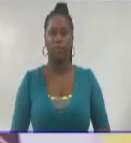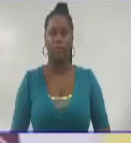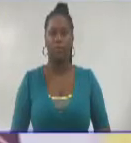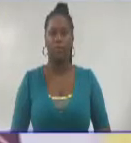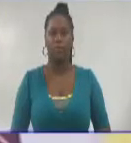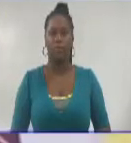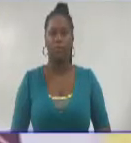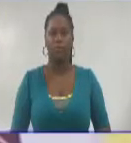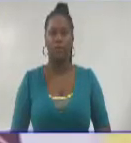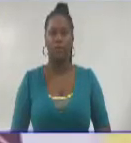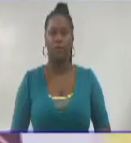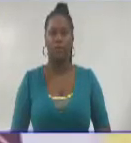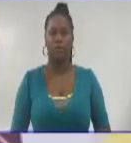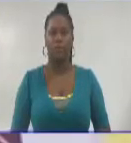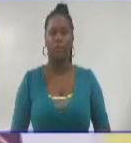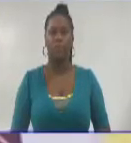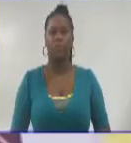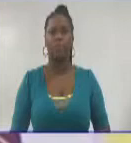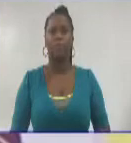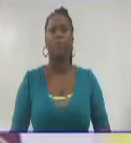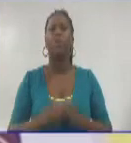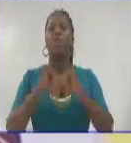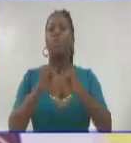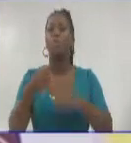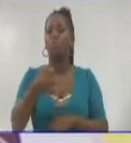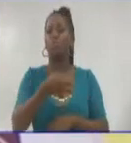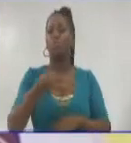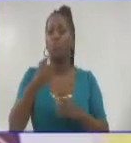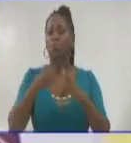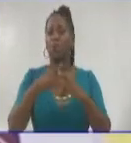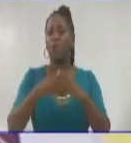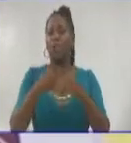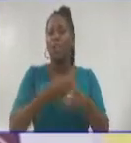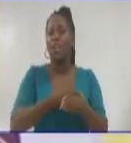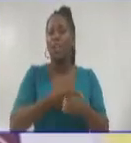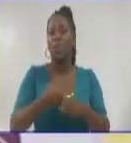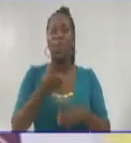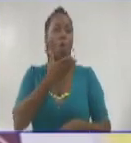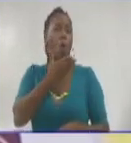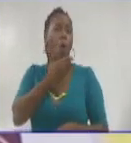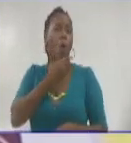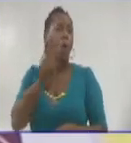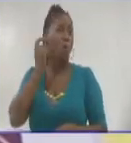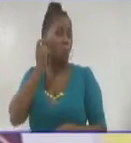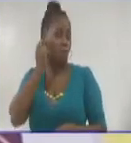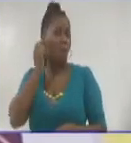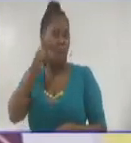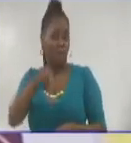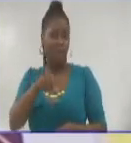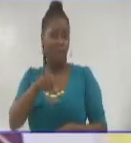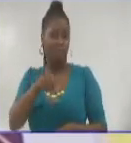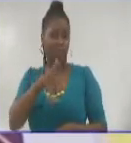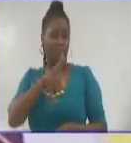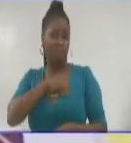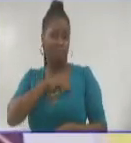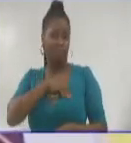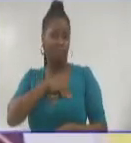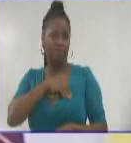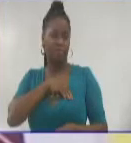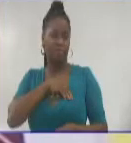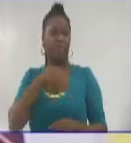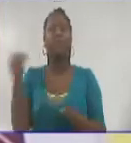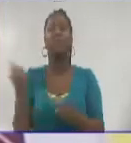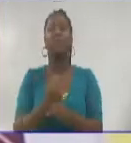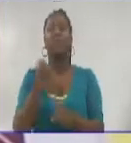Desde Yateras proponemos la siguiente historia de una joven diputada que nos acerca solamente al